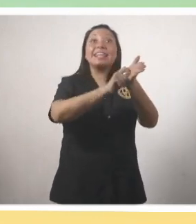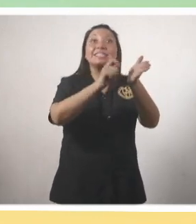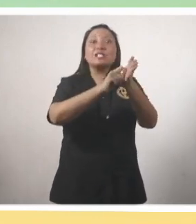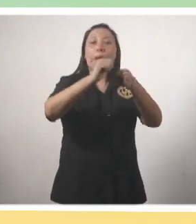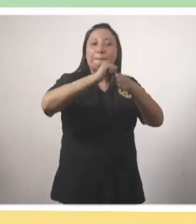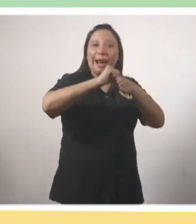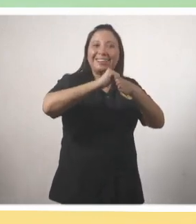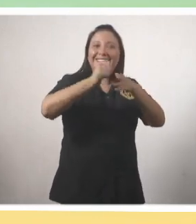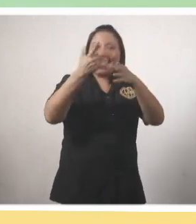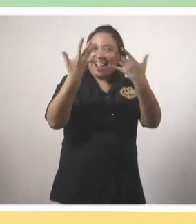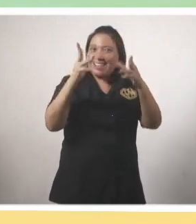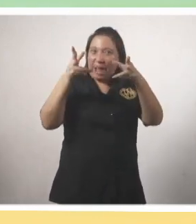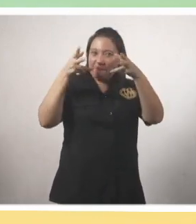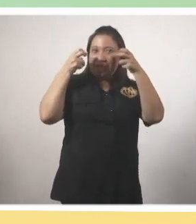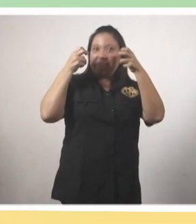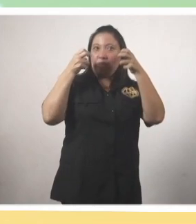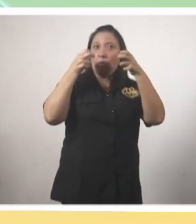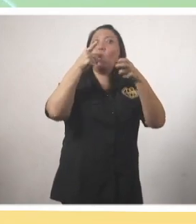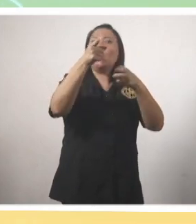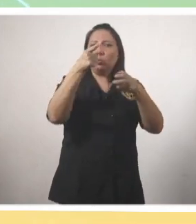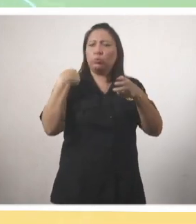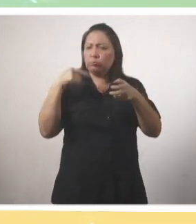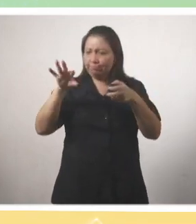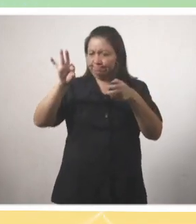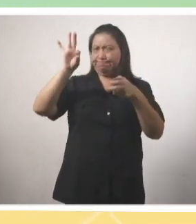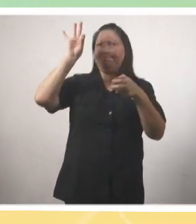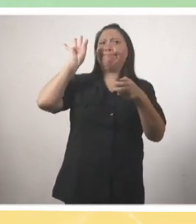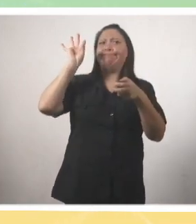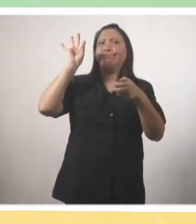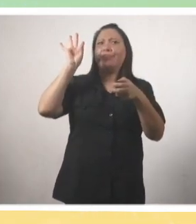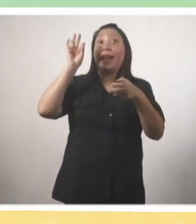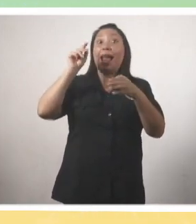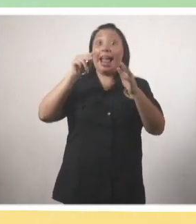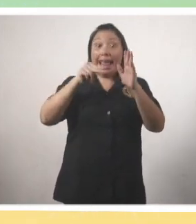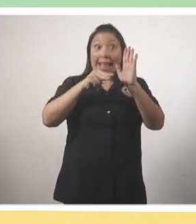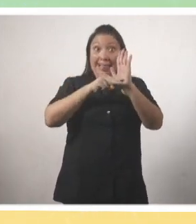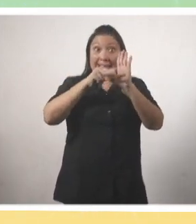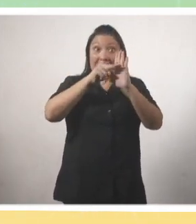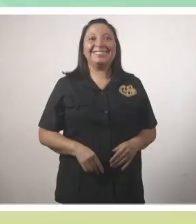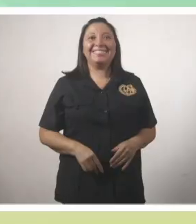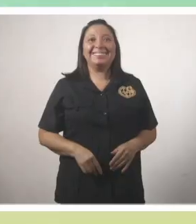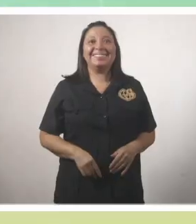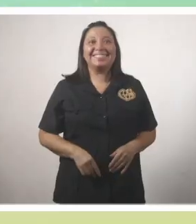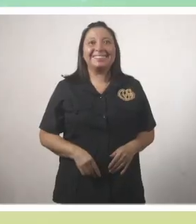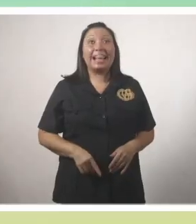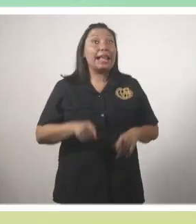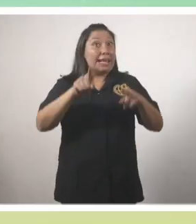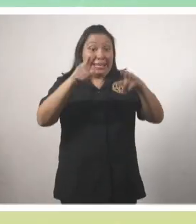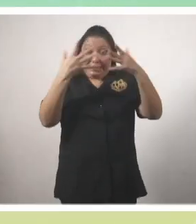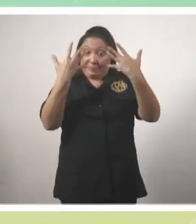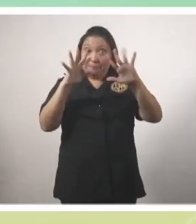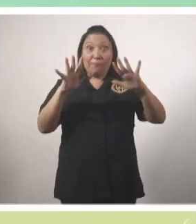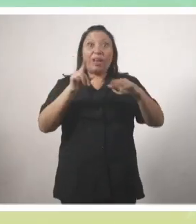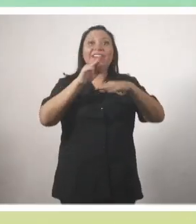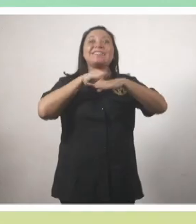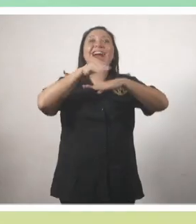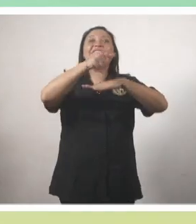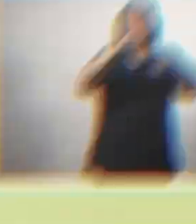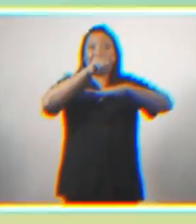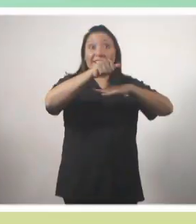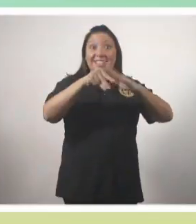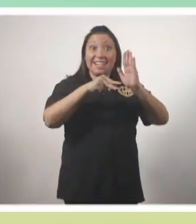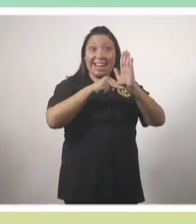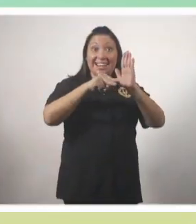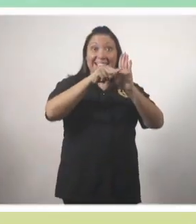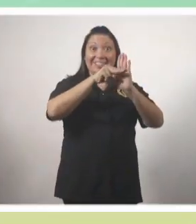practica lo aprendido Tomando como referencia el reto que nosotros hemos completado Y así vas a poder avanzar al siguiente